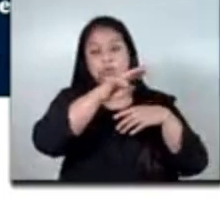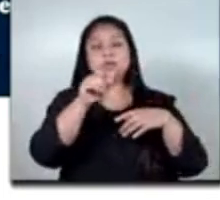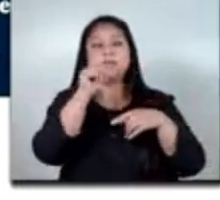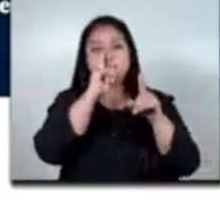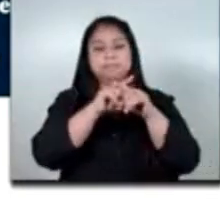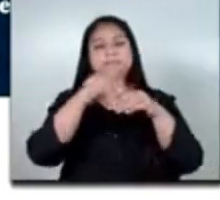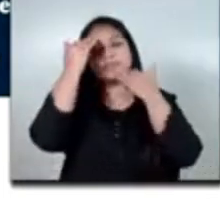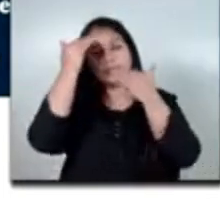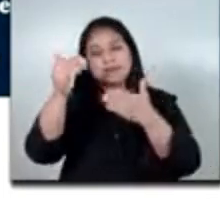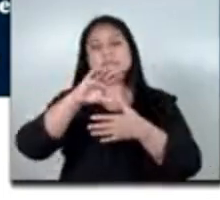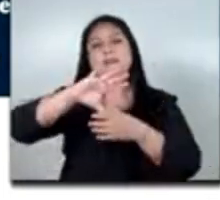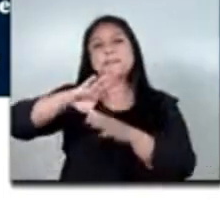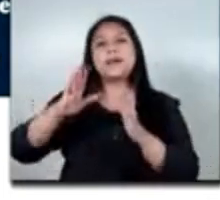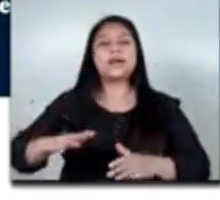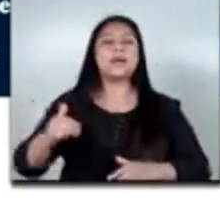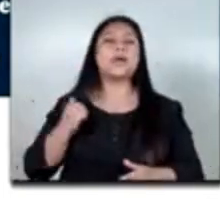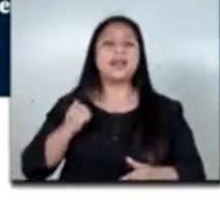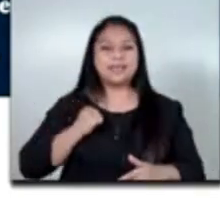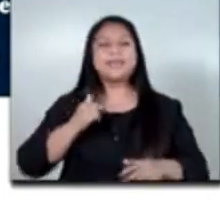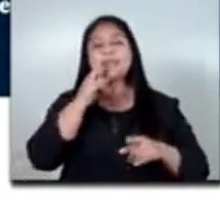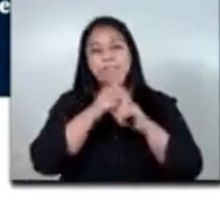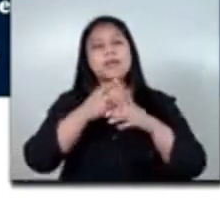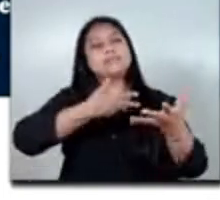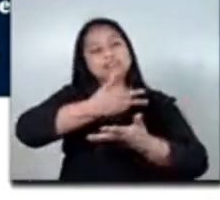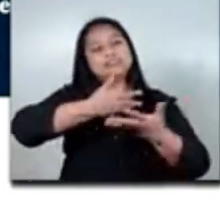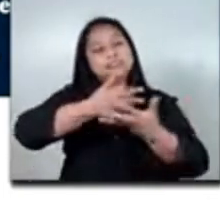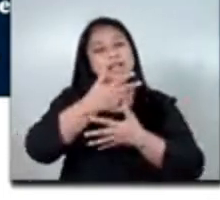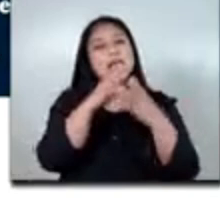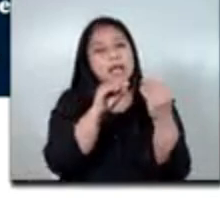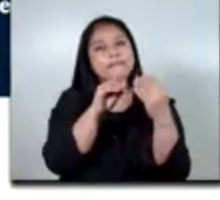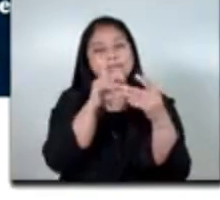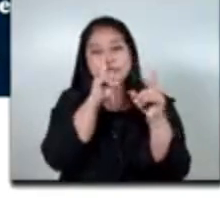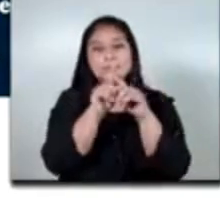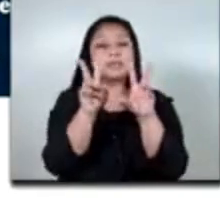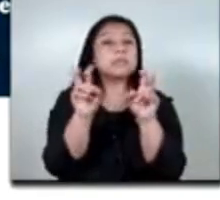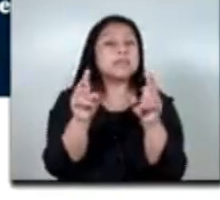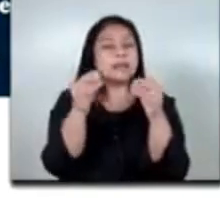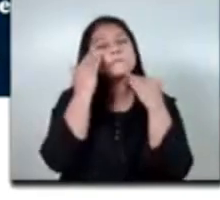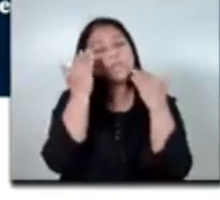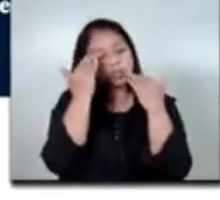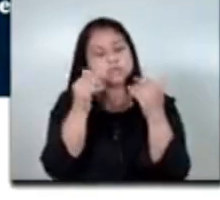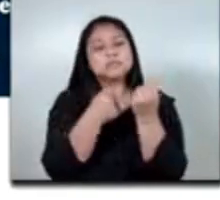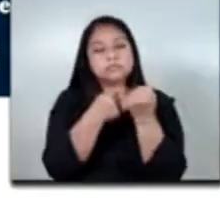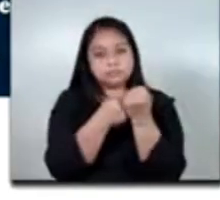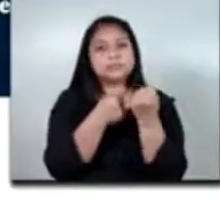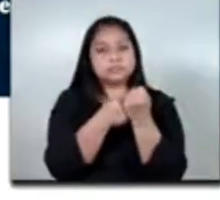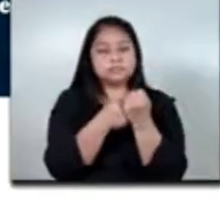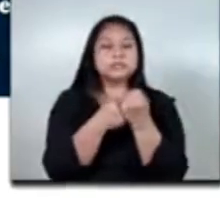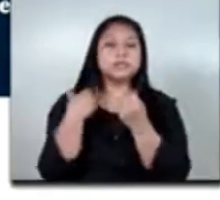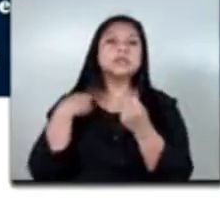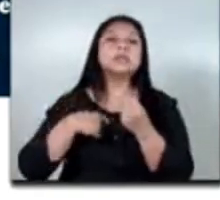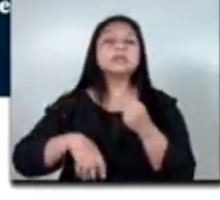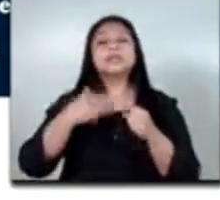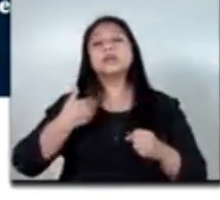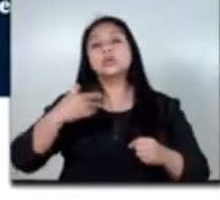representante de la embajada de canadá con quien hemos sostenido bastantes pláticas sobre el tema y agradecemos también todo el apoyo de los empleadores y el